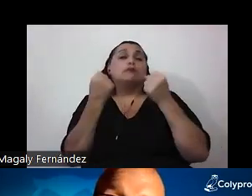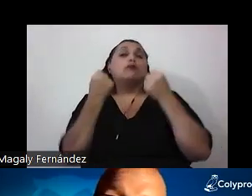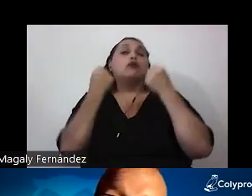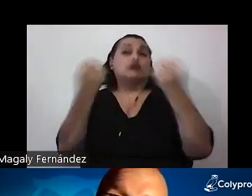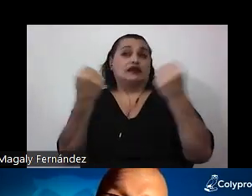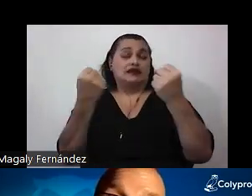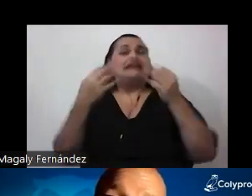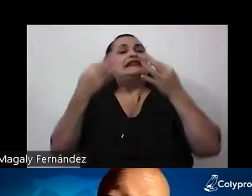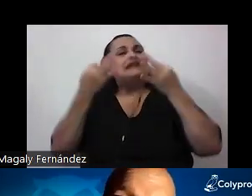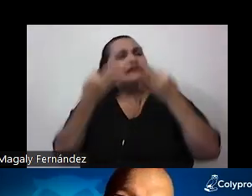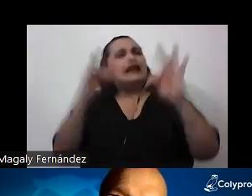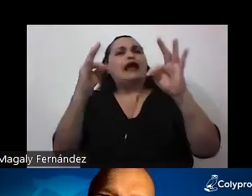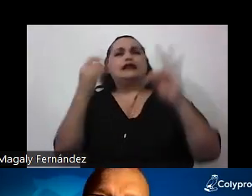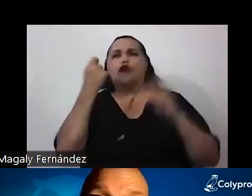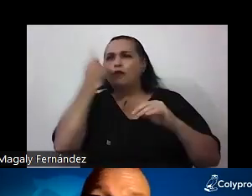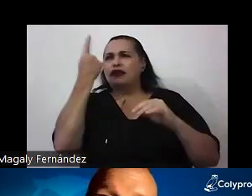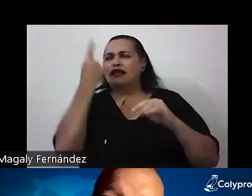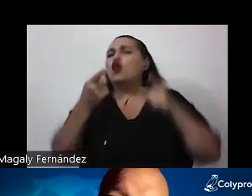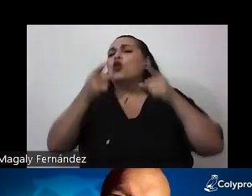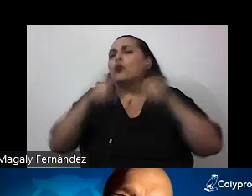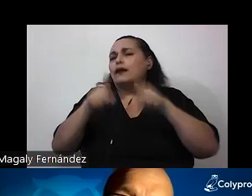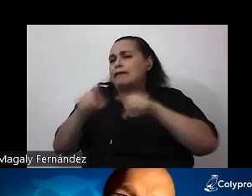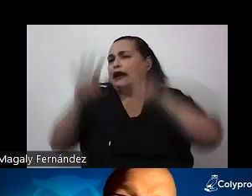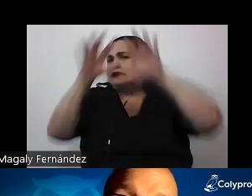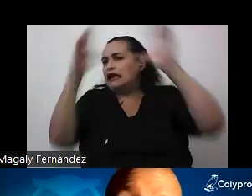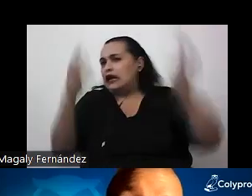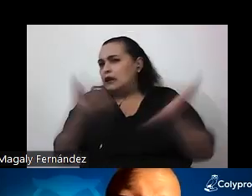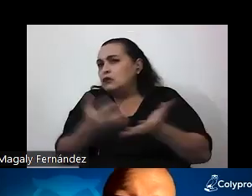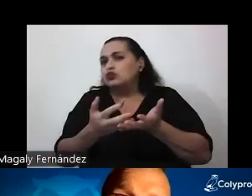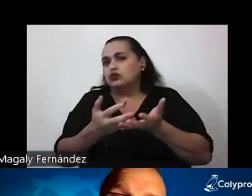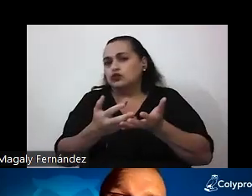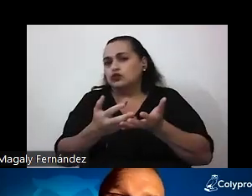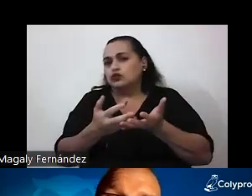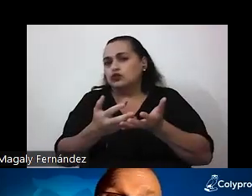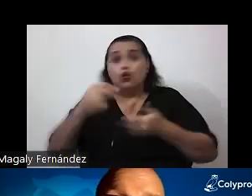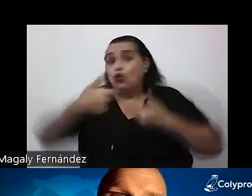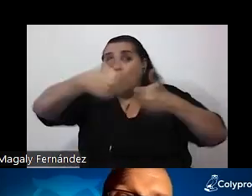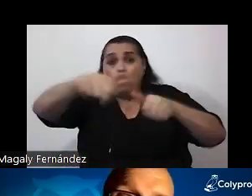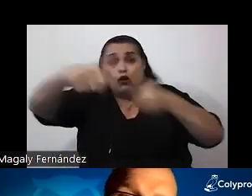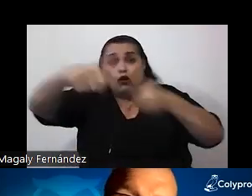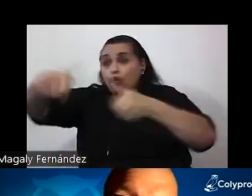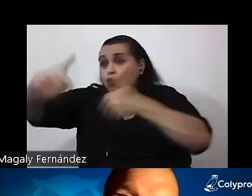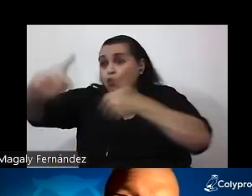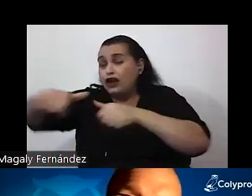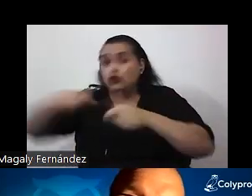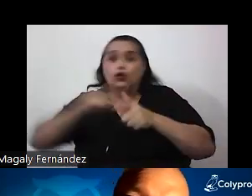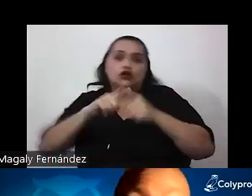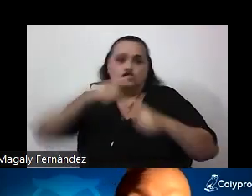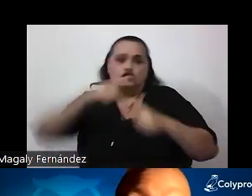comprender los hechos del mundo las cuestiones fácticas si no nos ponemos de acuerdo en eso entonces estamos en problemas